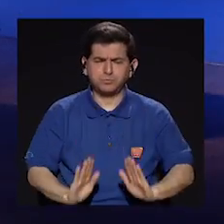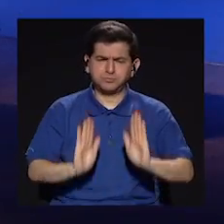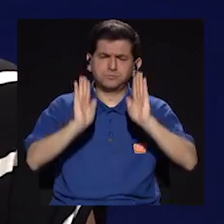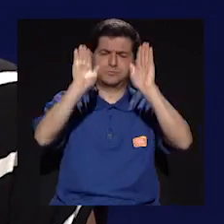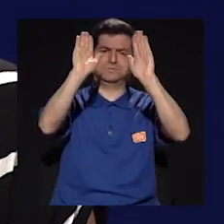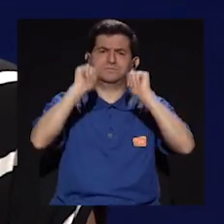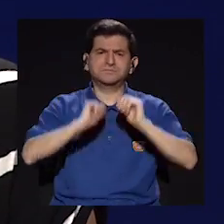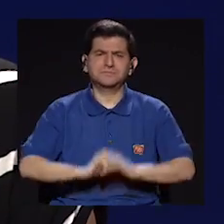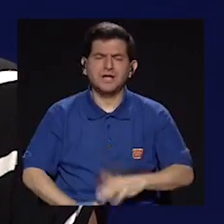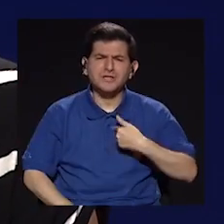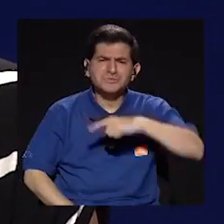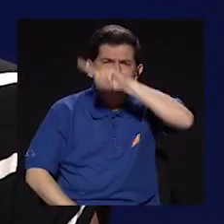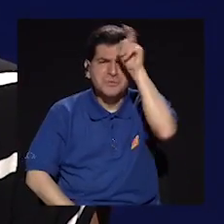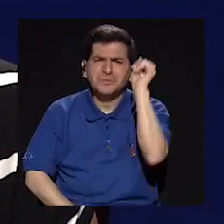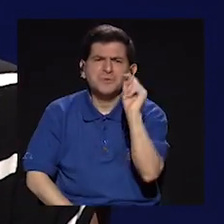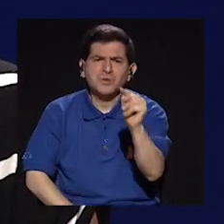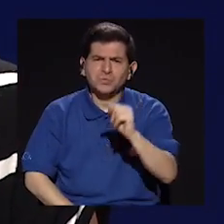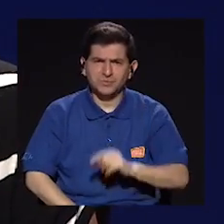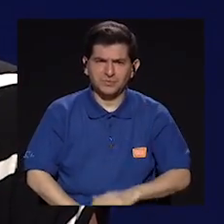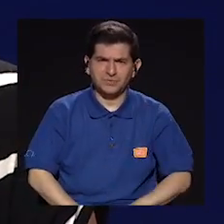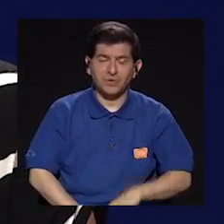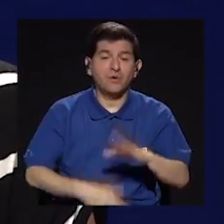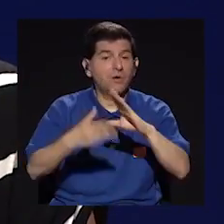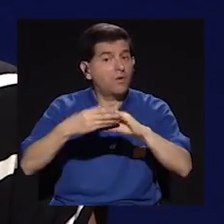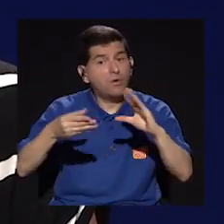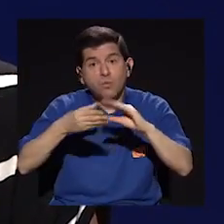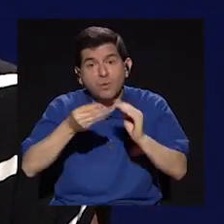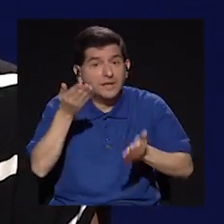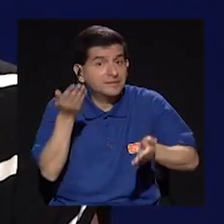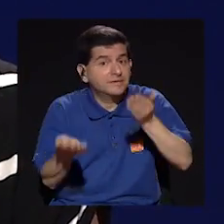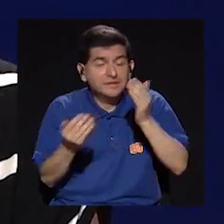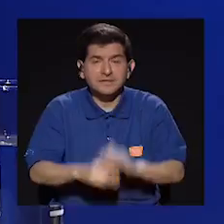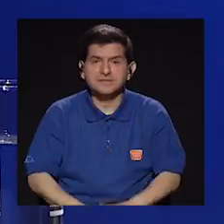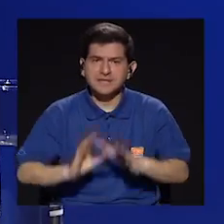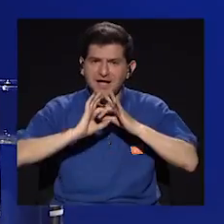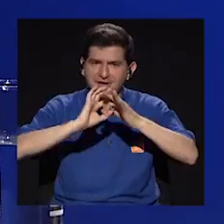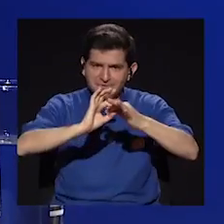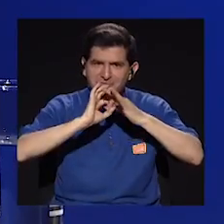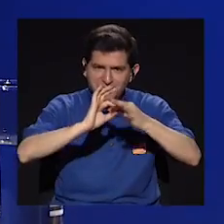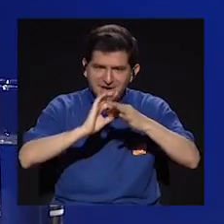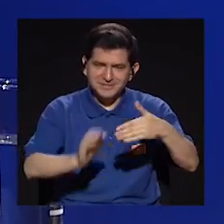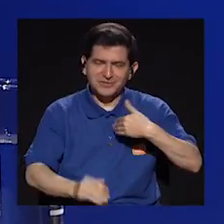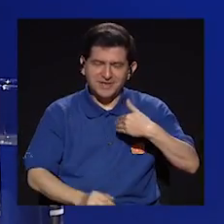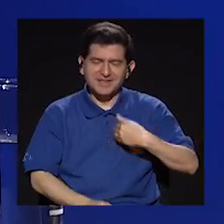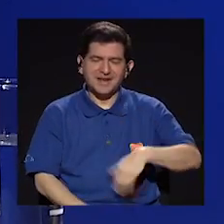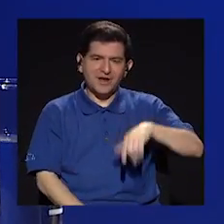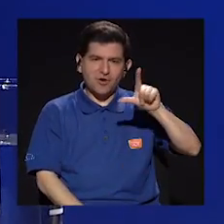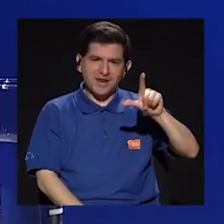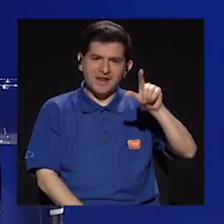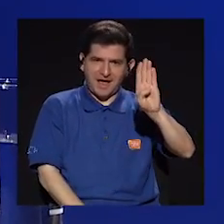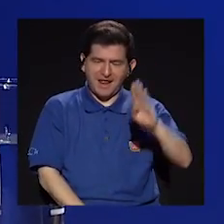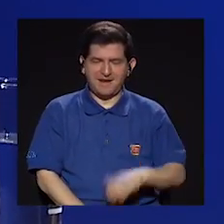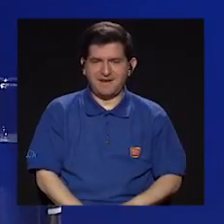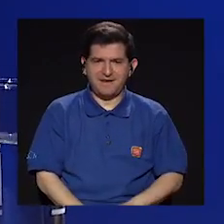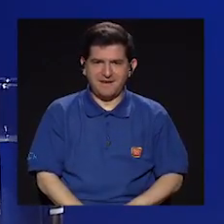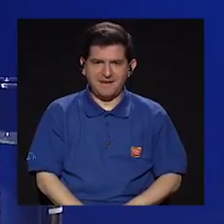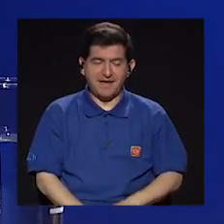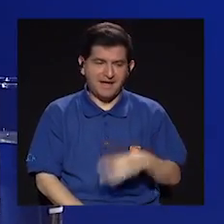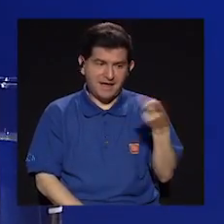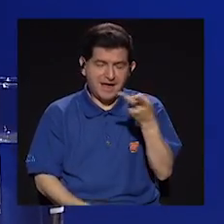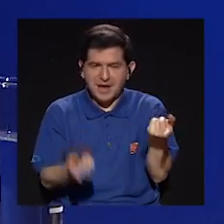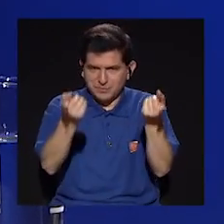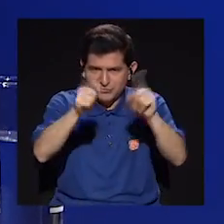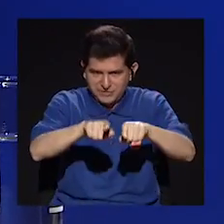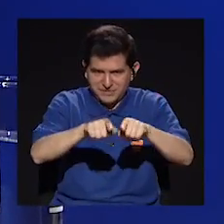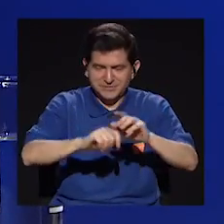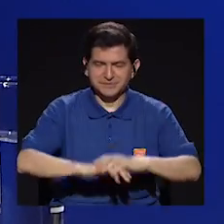sobresaliente. Y quería preguntarte, o que nos contaras sobre esa relación con Liliana, ¿verdad? A partir de Irene